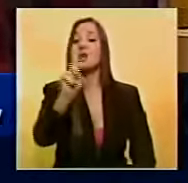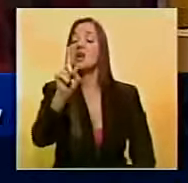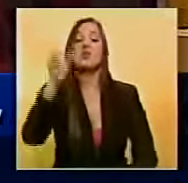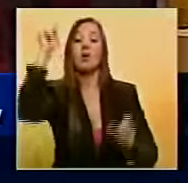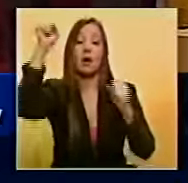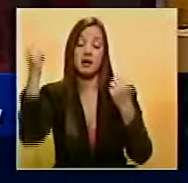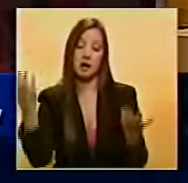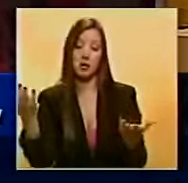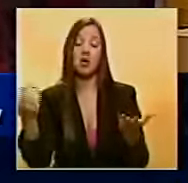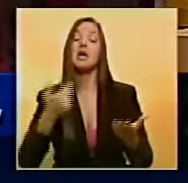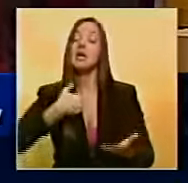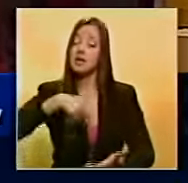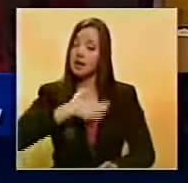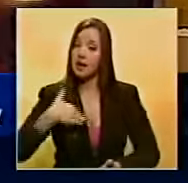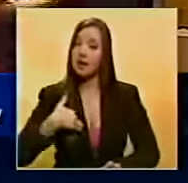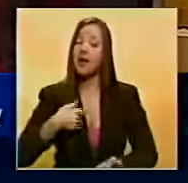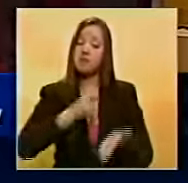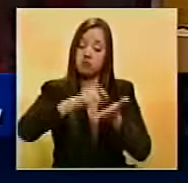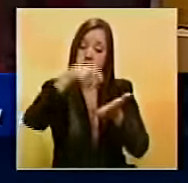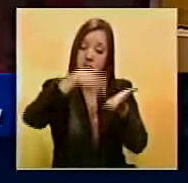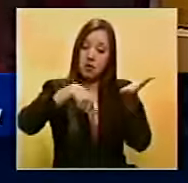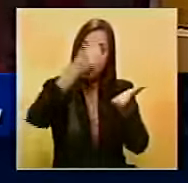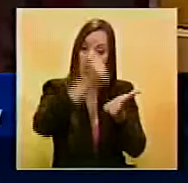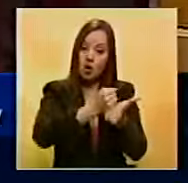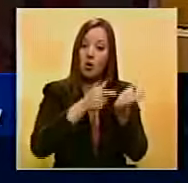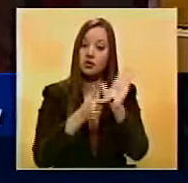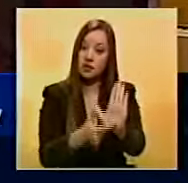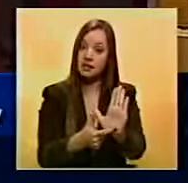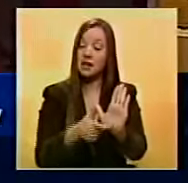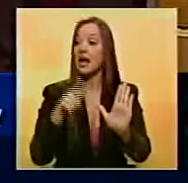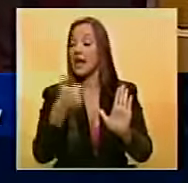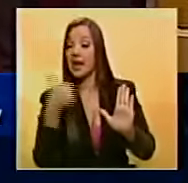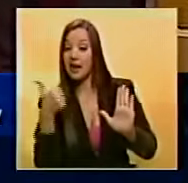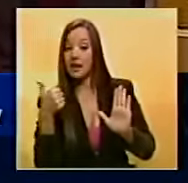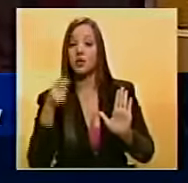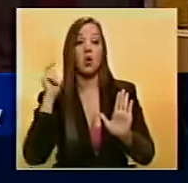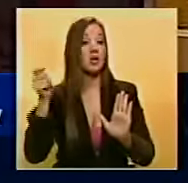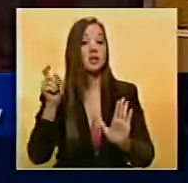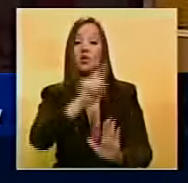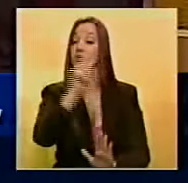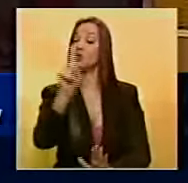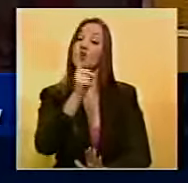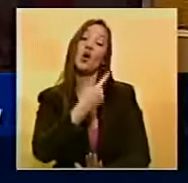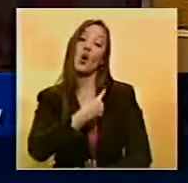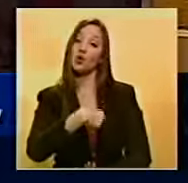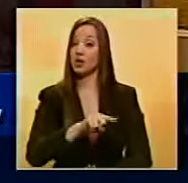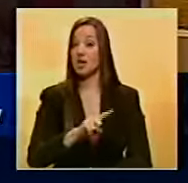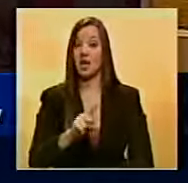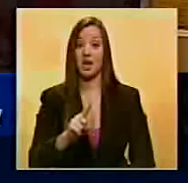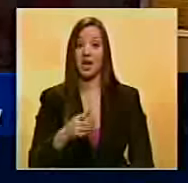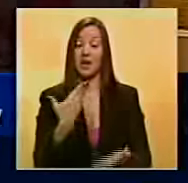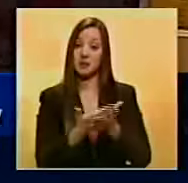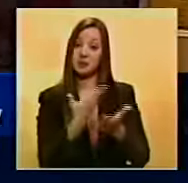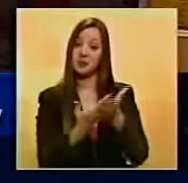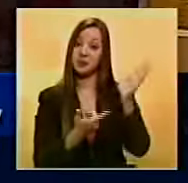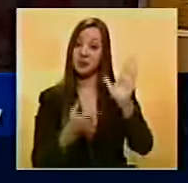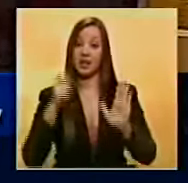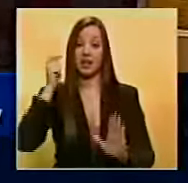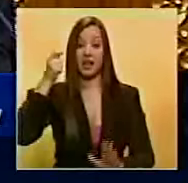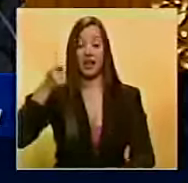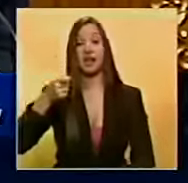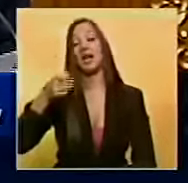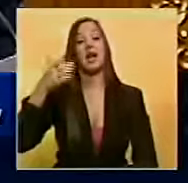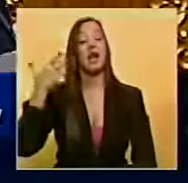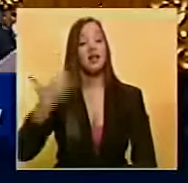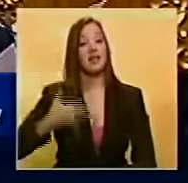acto es ilegal, ya que parte de esta sesión han sido candidatos que no tienen condición de diputados por el Tribunal Supremo de